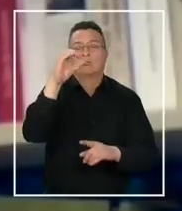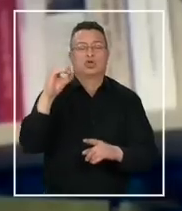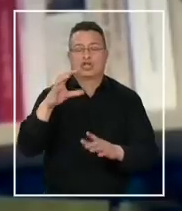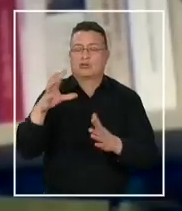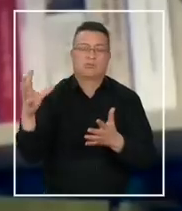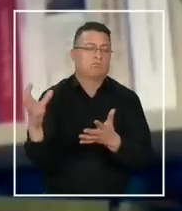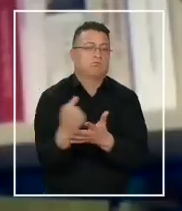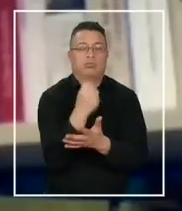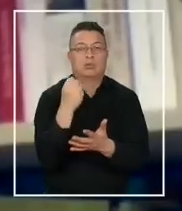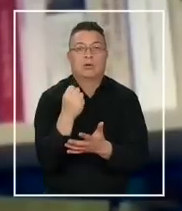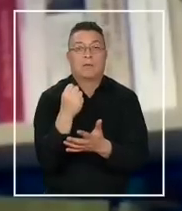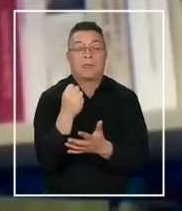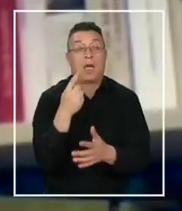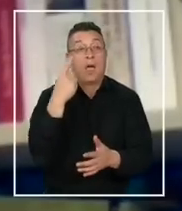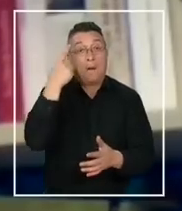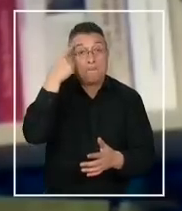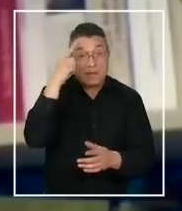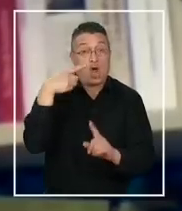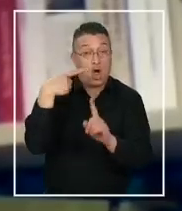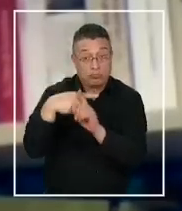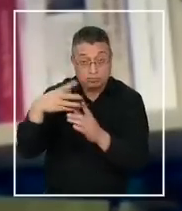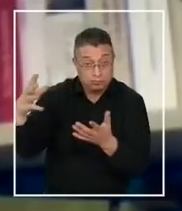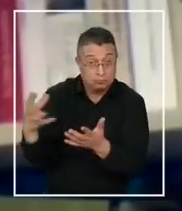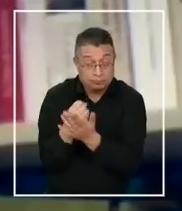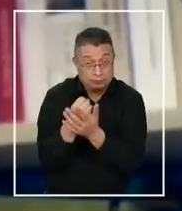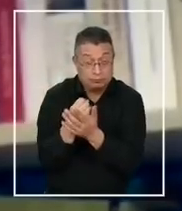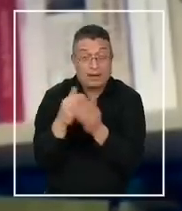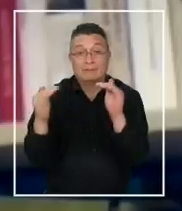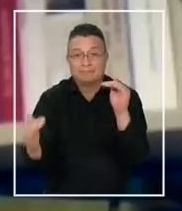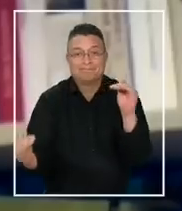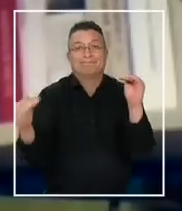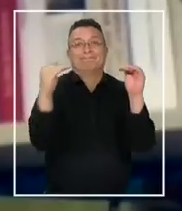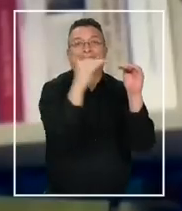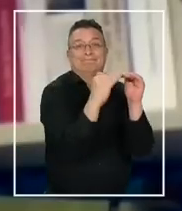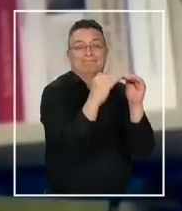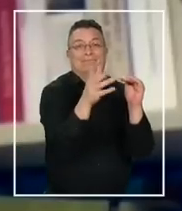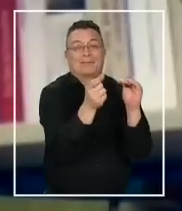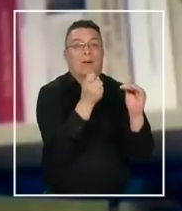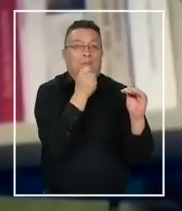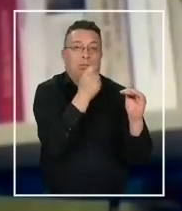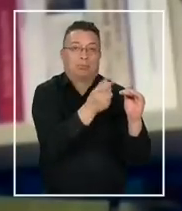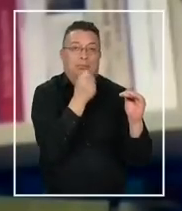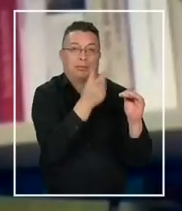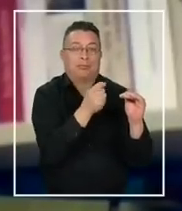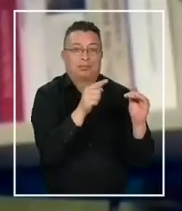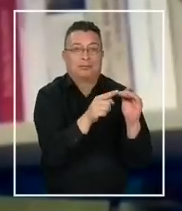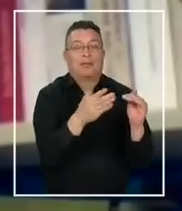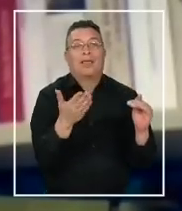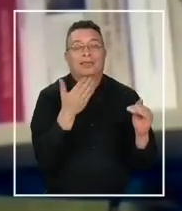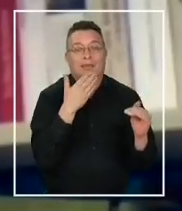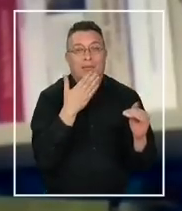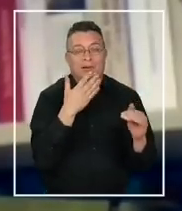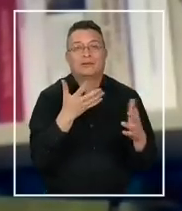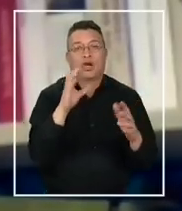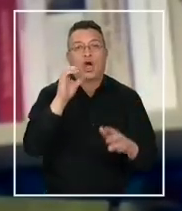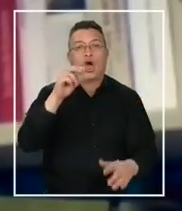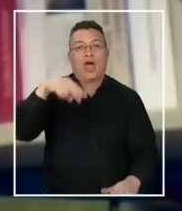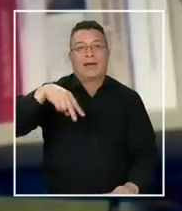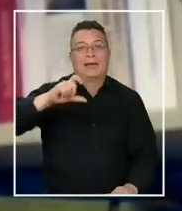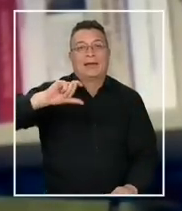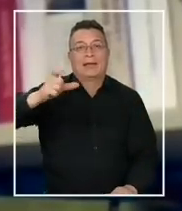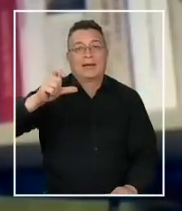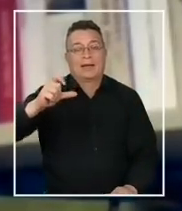rotundo. Pero es un éxito que viene aparejado con acusaciones de ONG